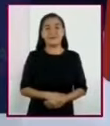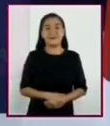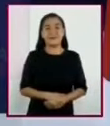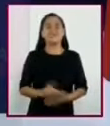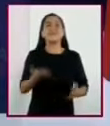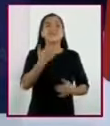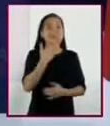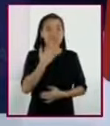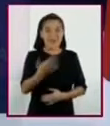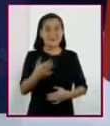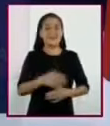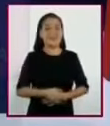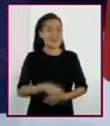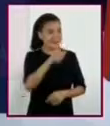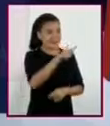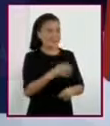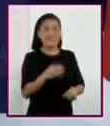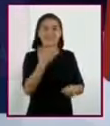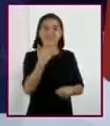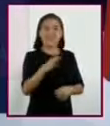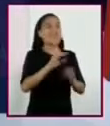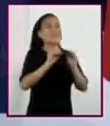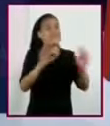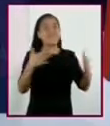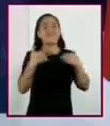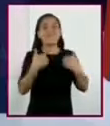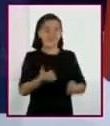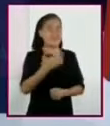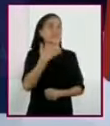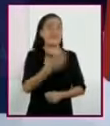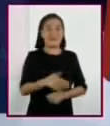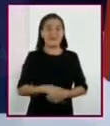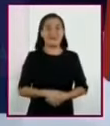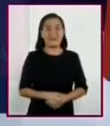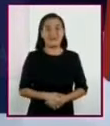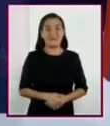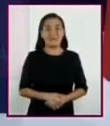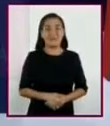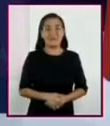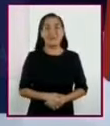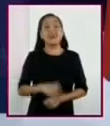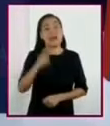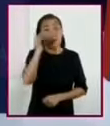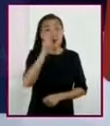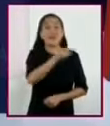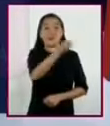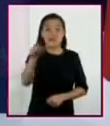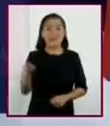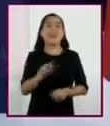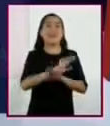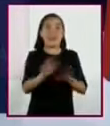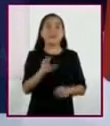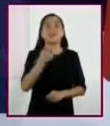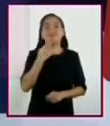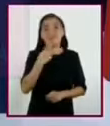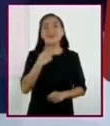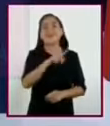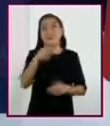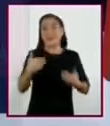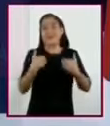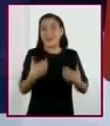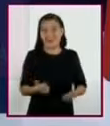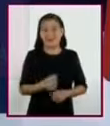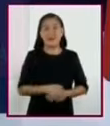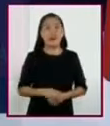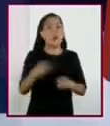Muy bien, te quedó muy claro. ¡Qué bien! Espero que a ustedes también les haya quedado claro.